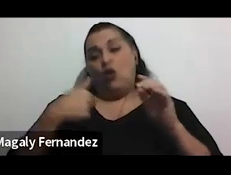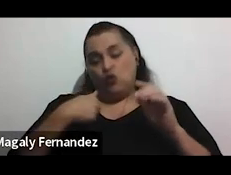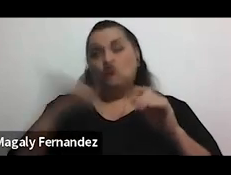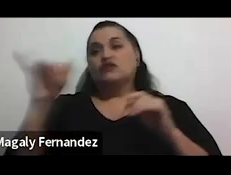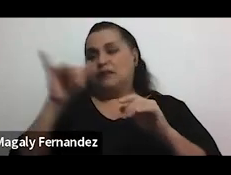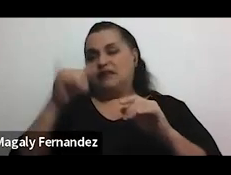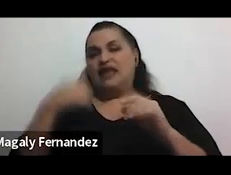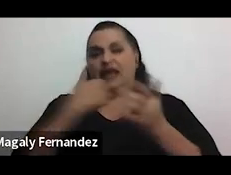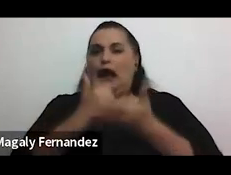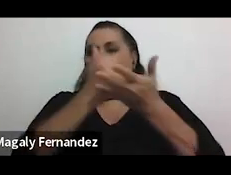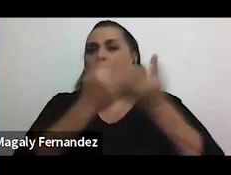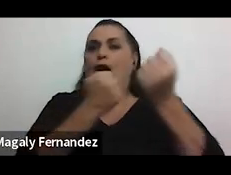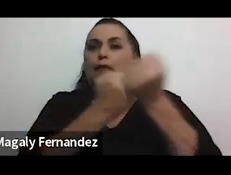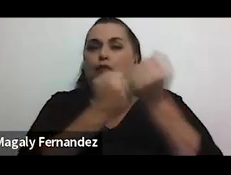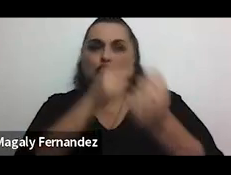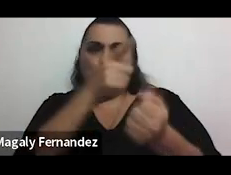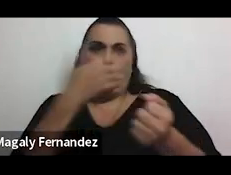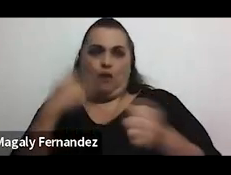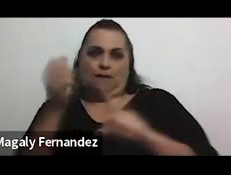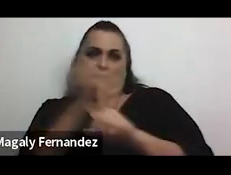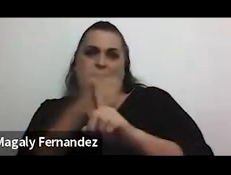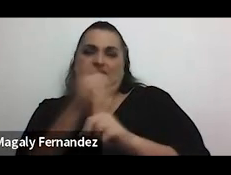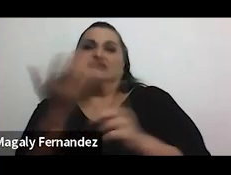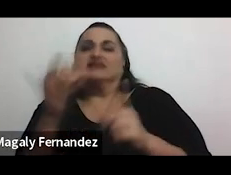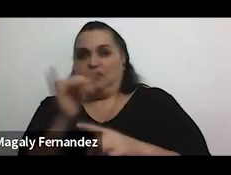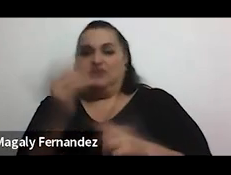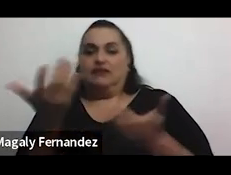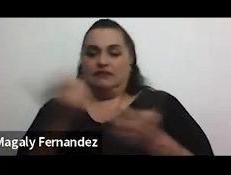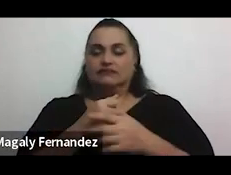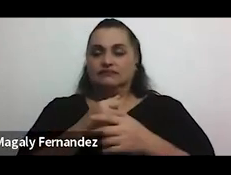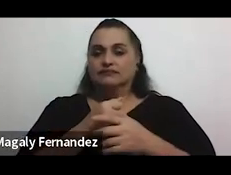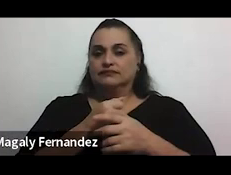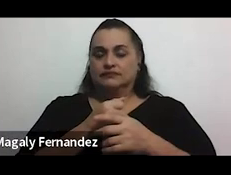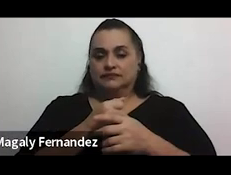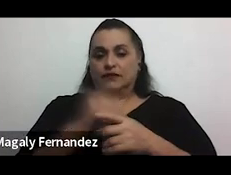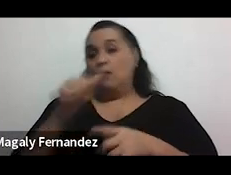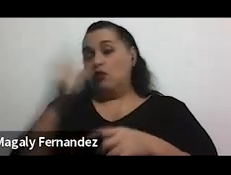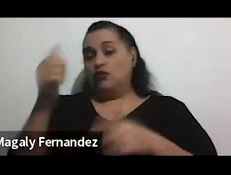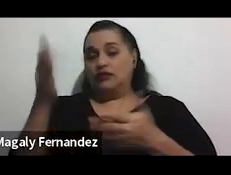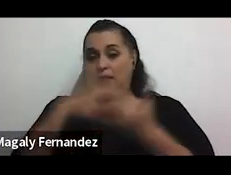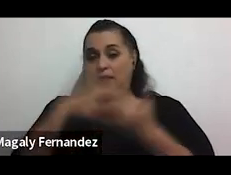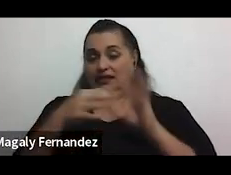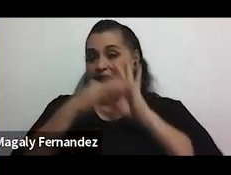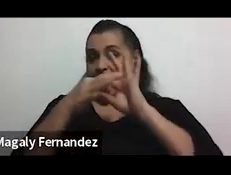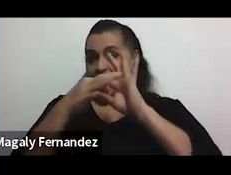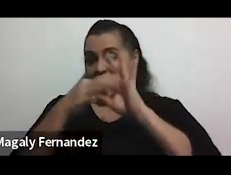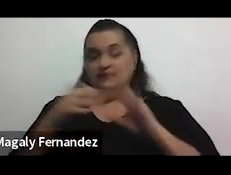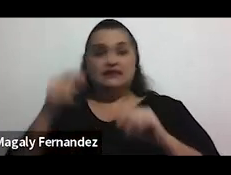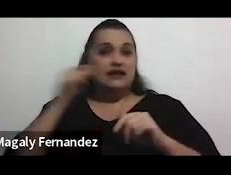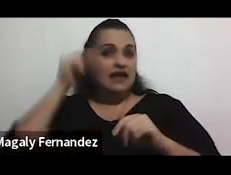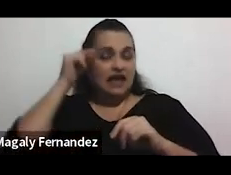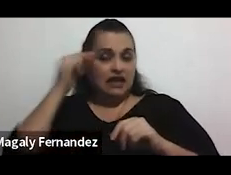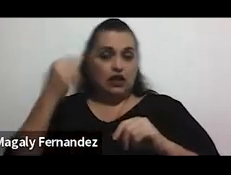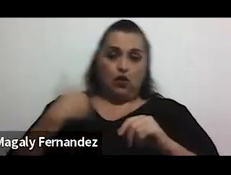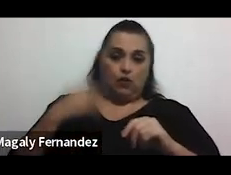cómplices y que tengamos tolerancia hacia este tipo de situación por otro lado la alianza entre los géneros aquí en este